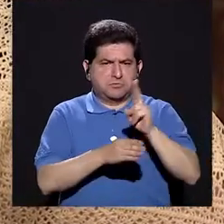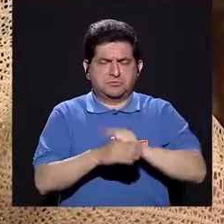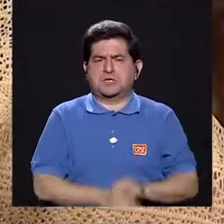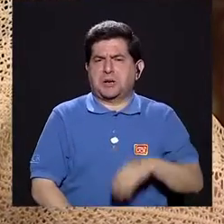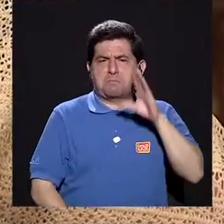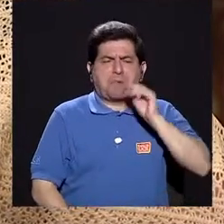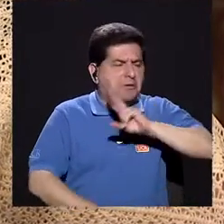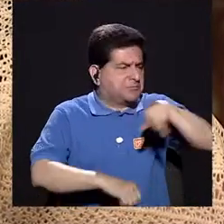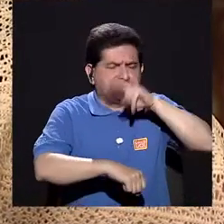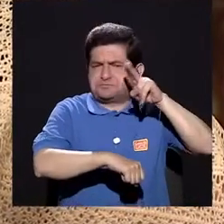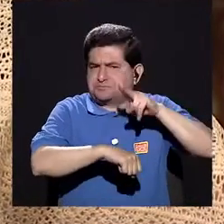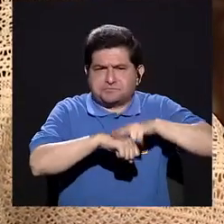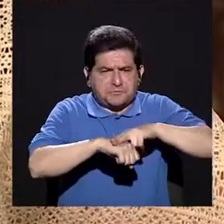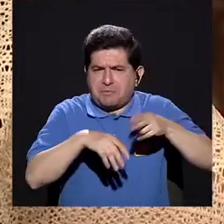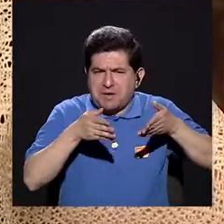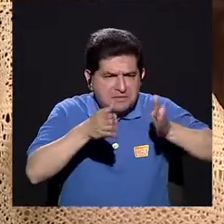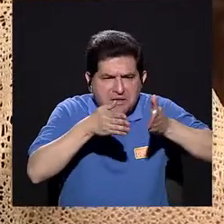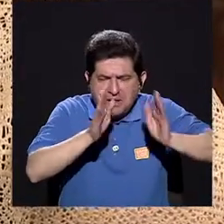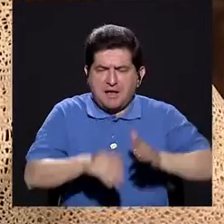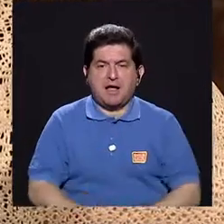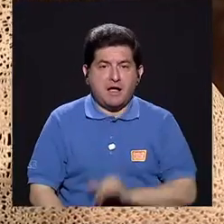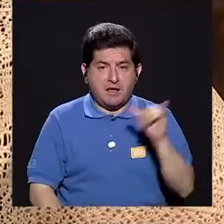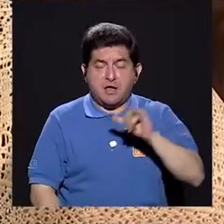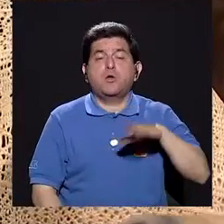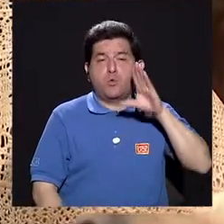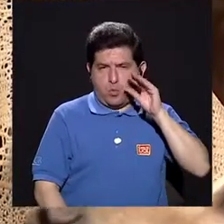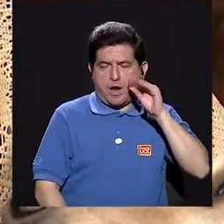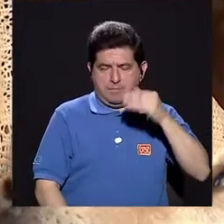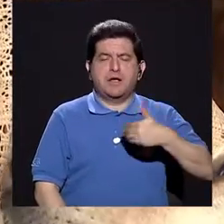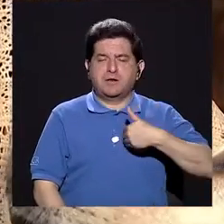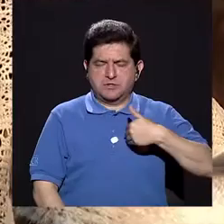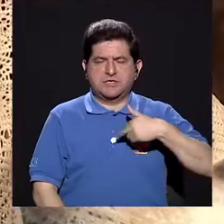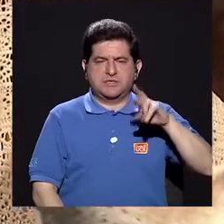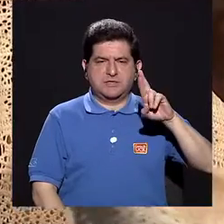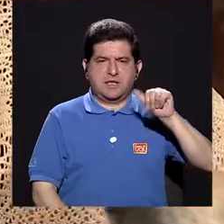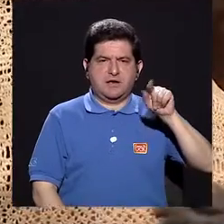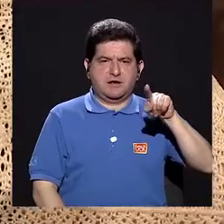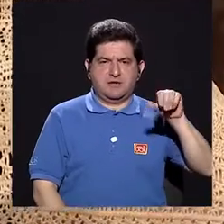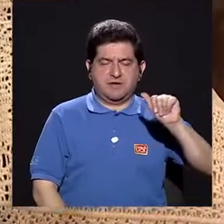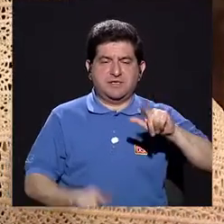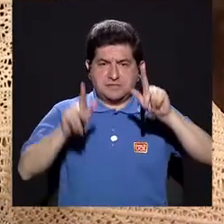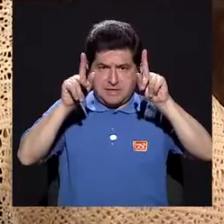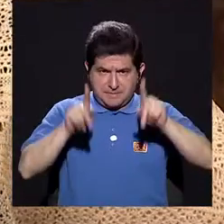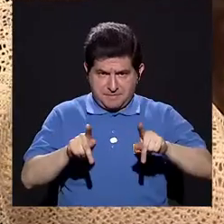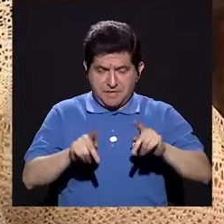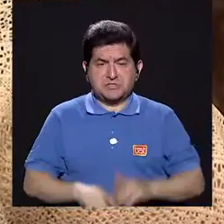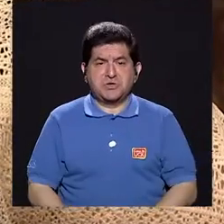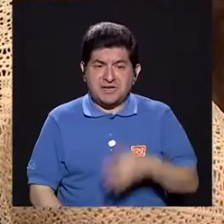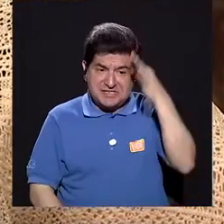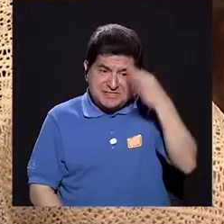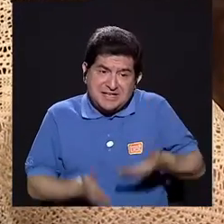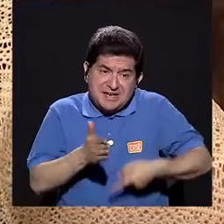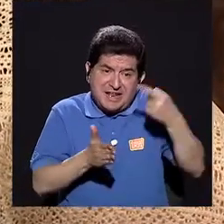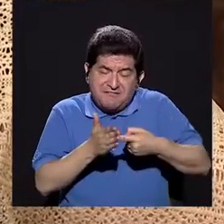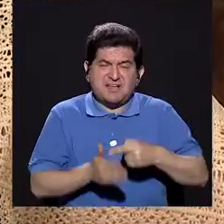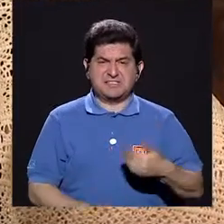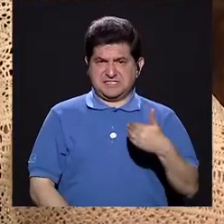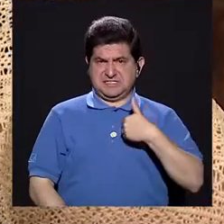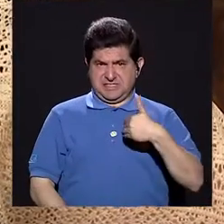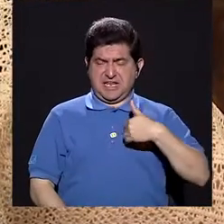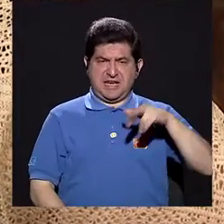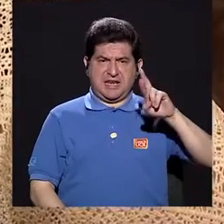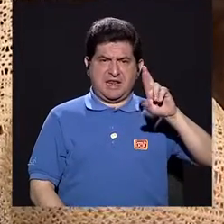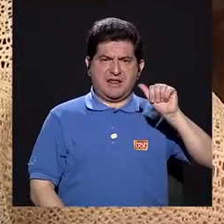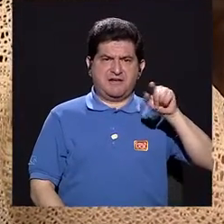Usamos saguatitos también, también hay perros de raza, pero la gente cree que porque sea de raza, es un